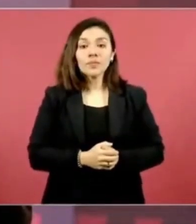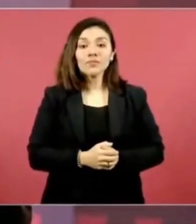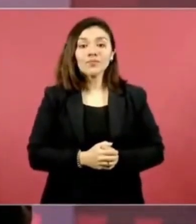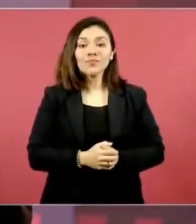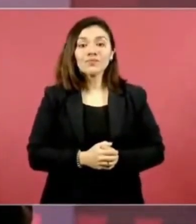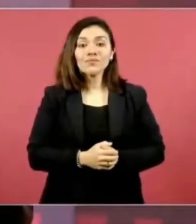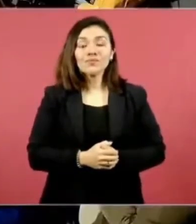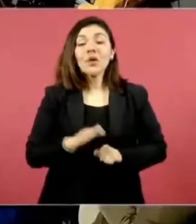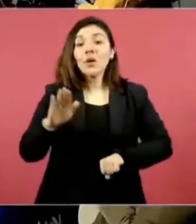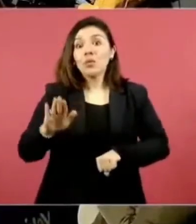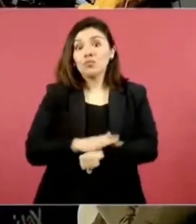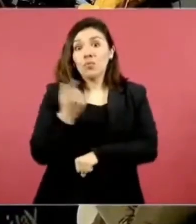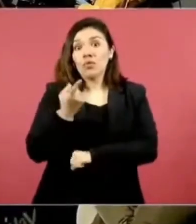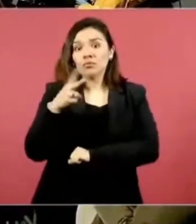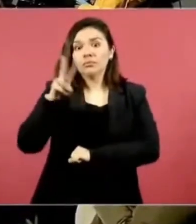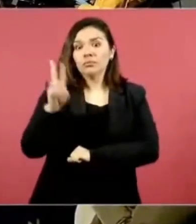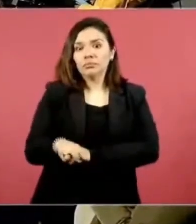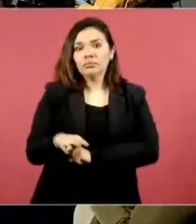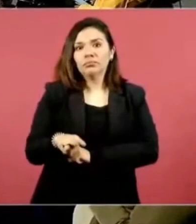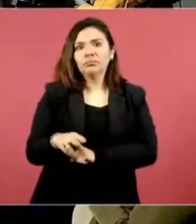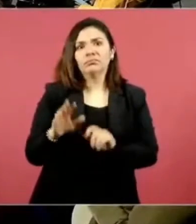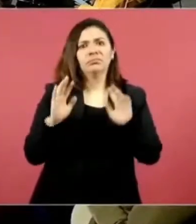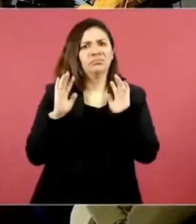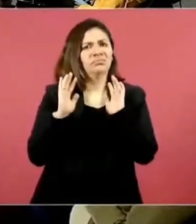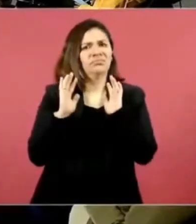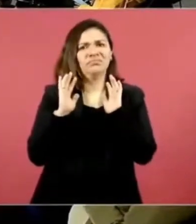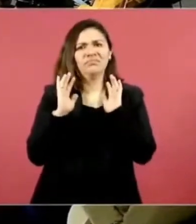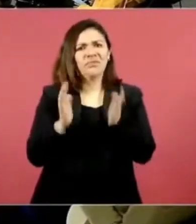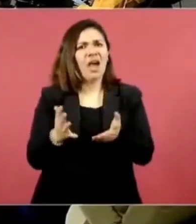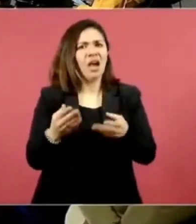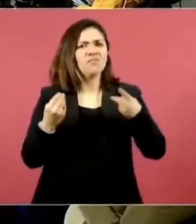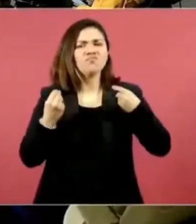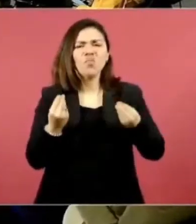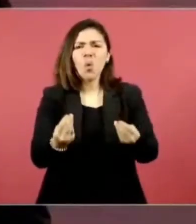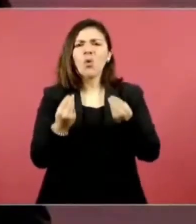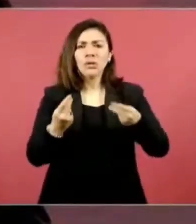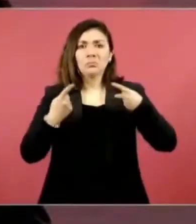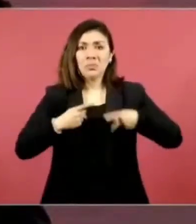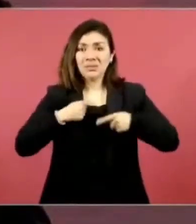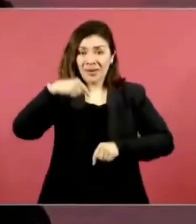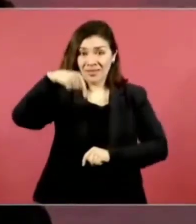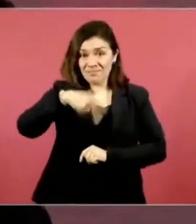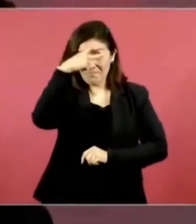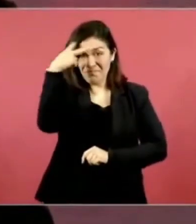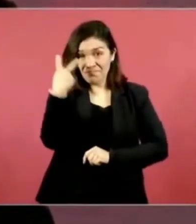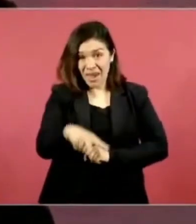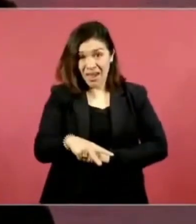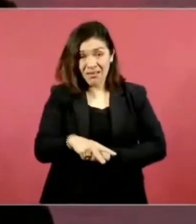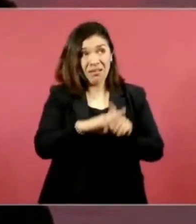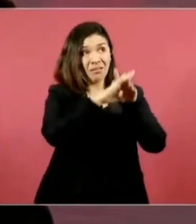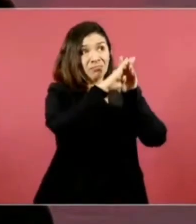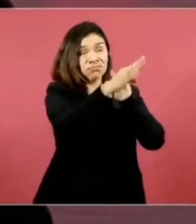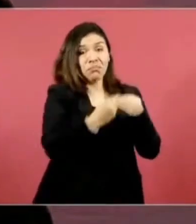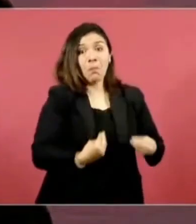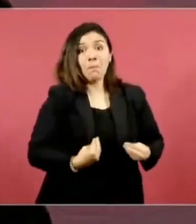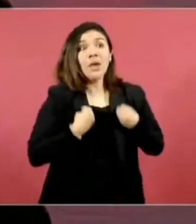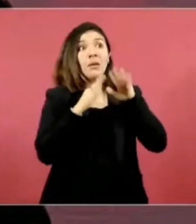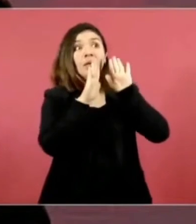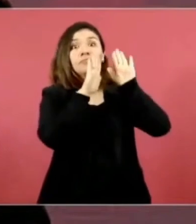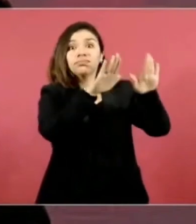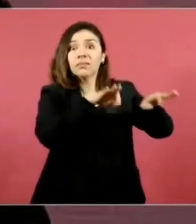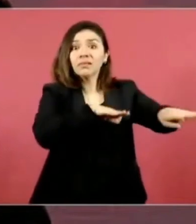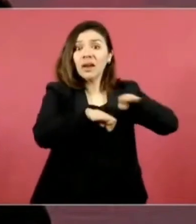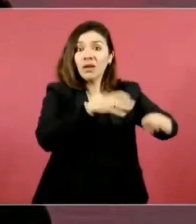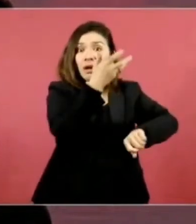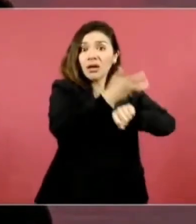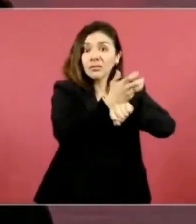ya son muchos los paisanos mexicanos que viven que trabajan en